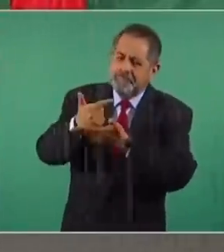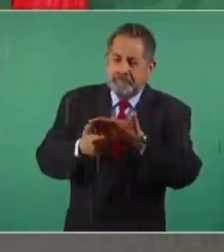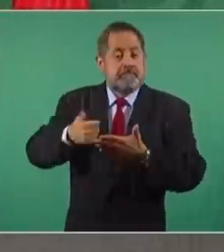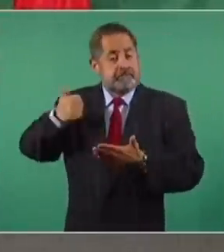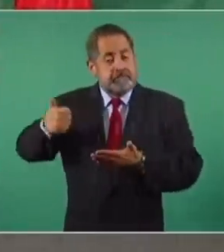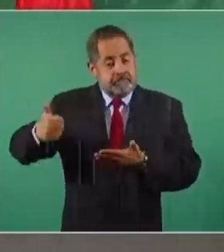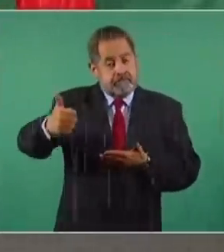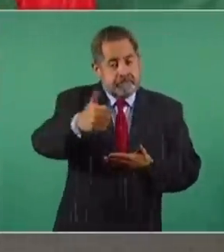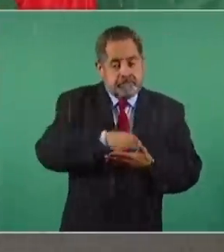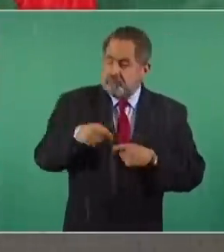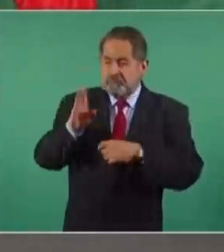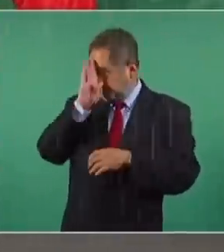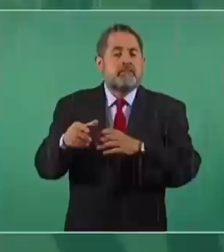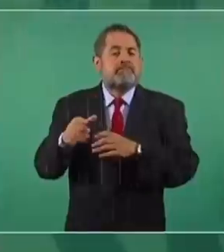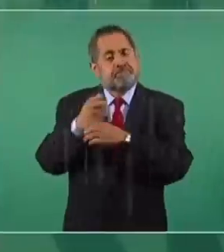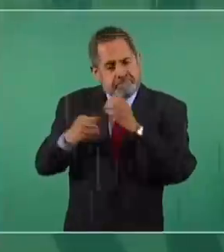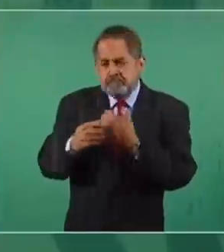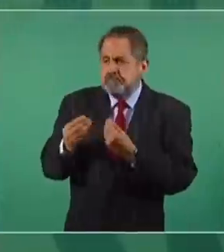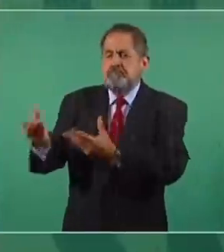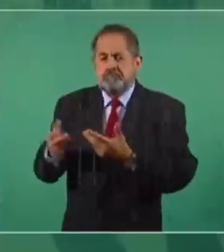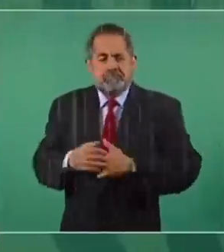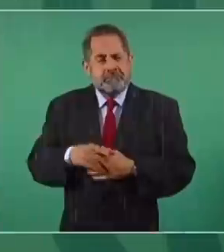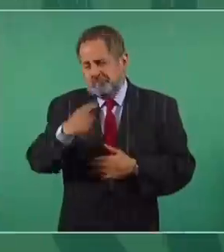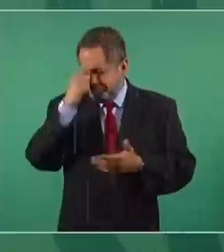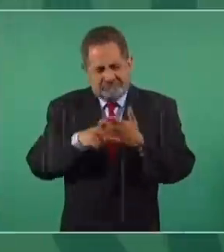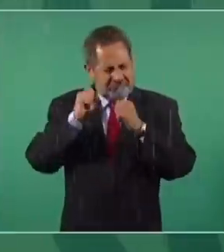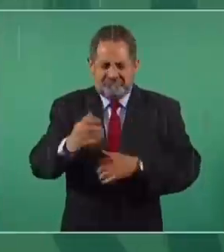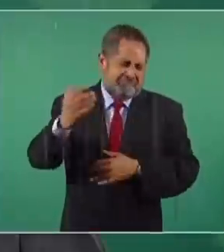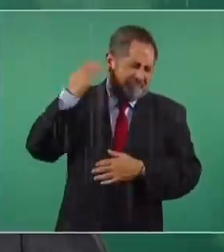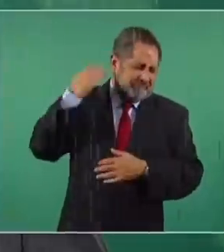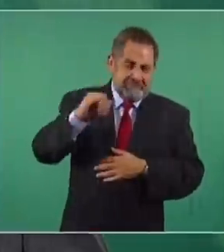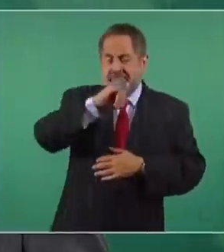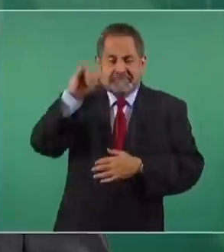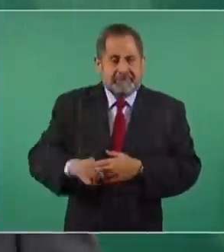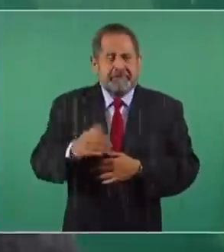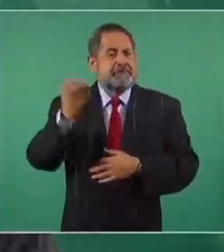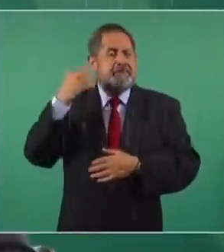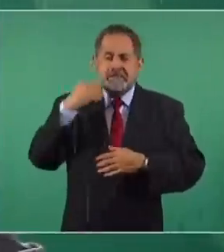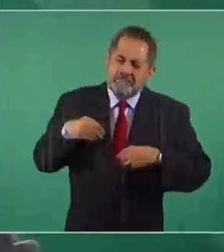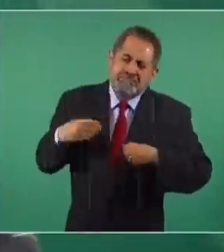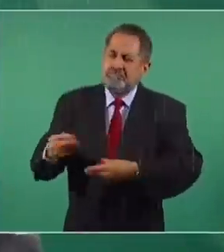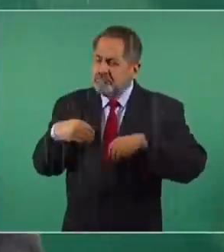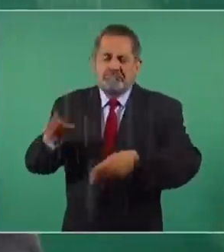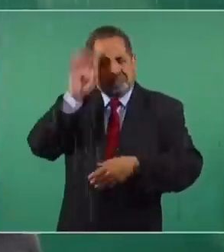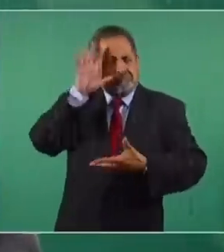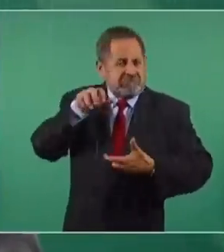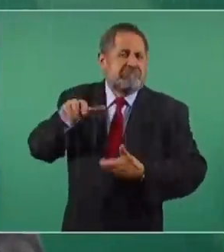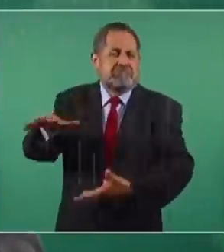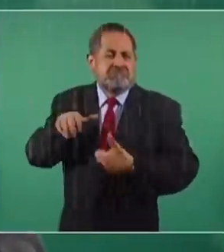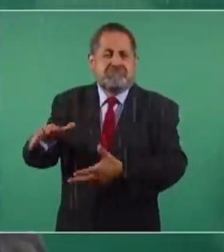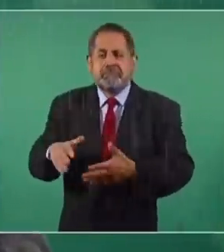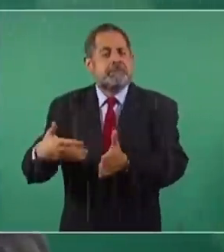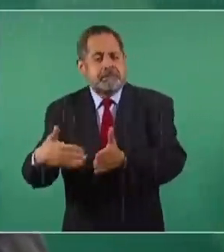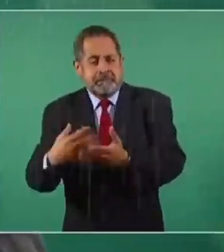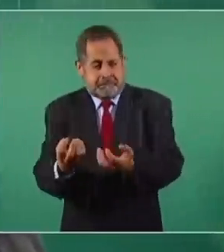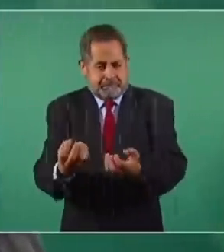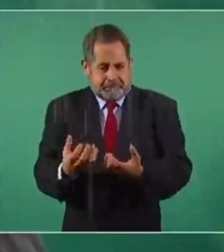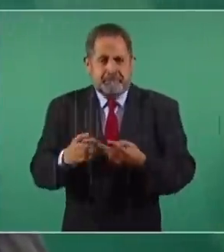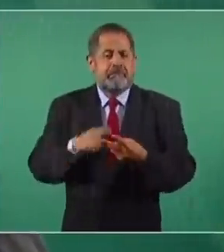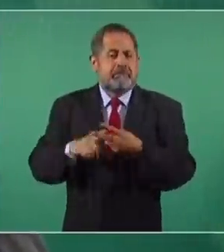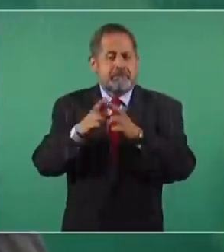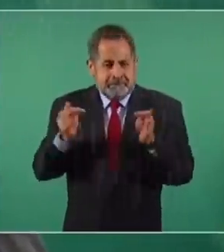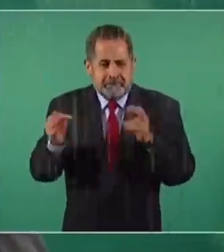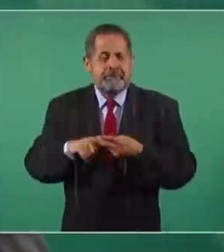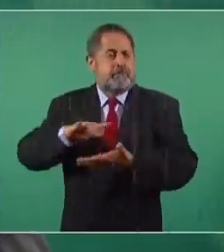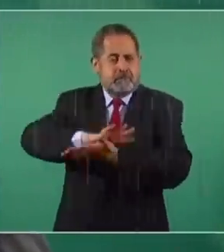se entregó un apoyo directo. Yo les aseguro que nunca, nunca se habían entregado tantos electrodomésticos, tantas estufas, refrigeradores,